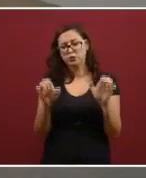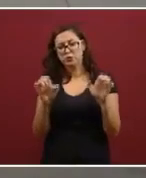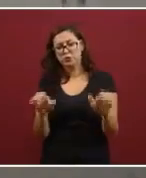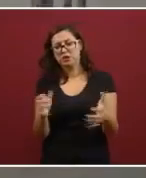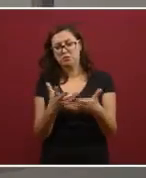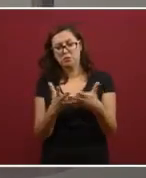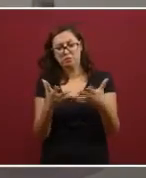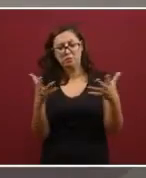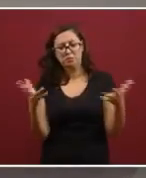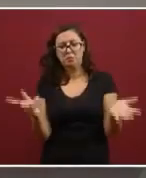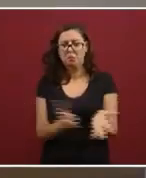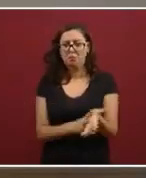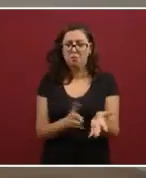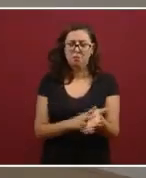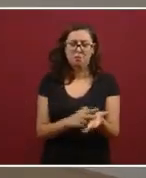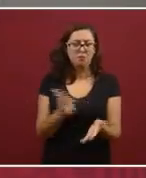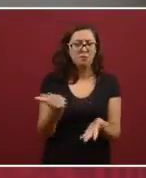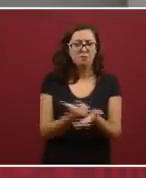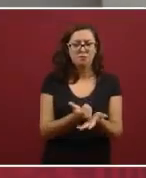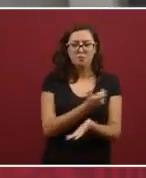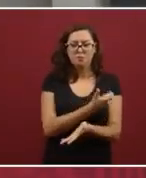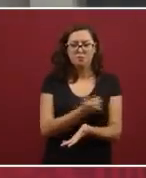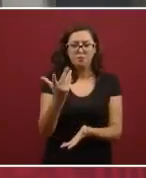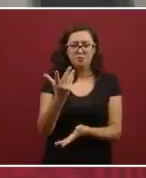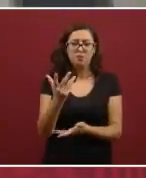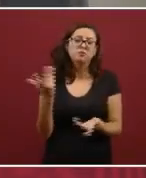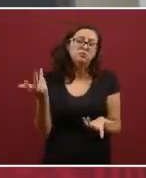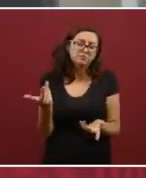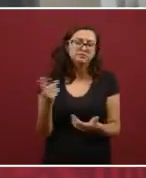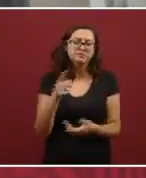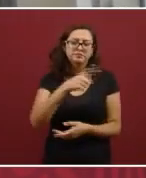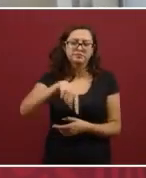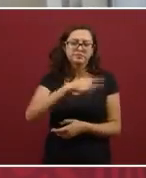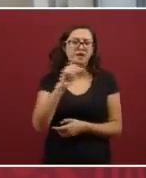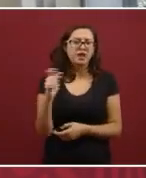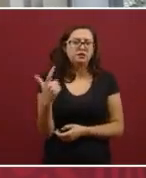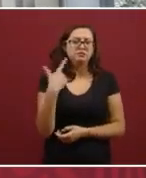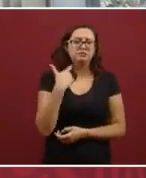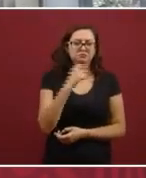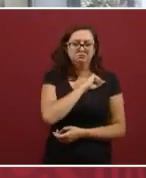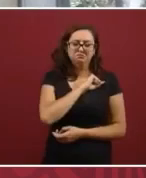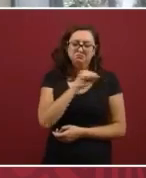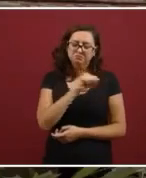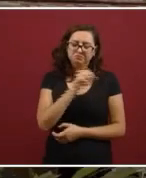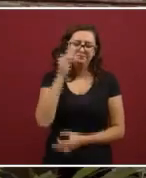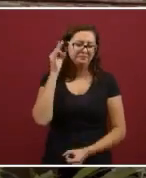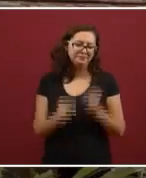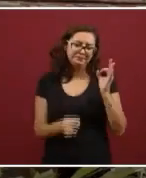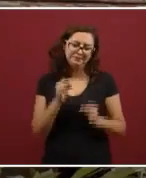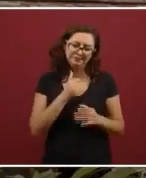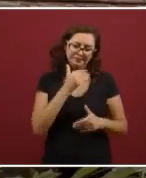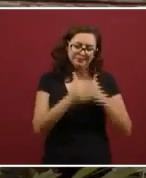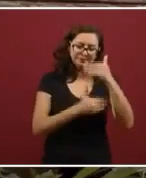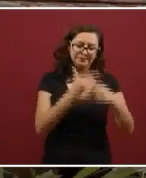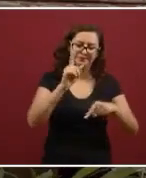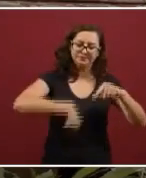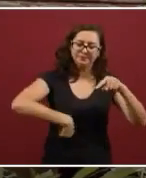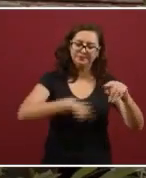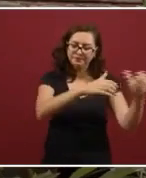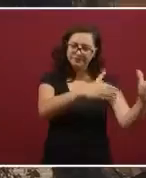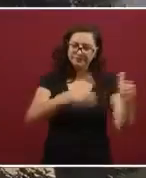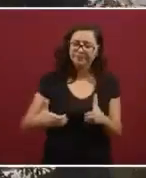que básicamente son motivos de diversos procesos judiciales, en particular de